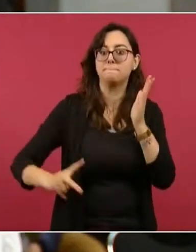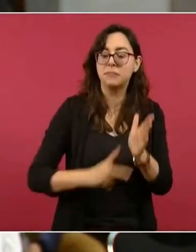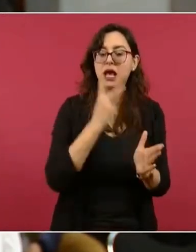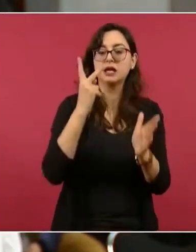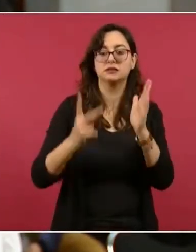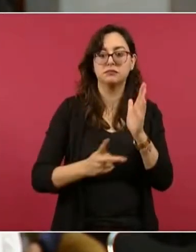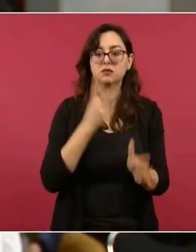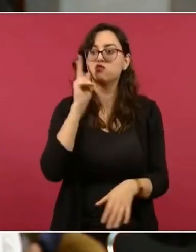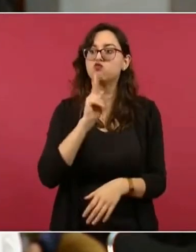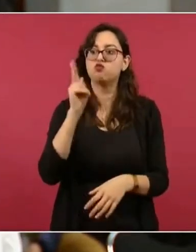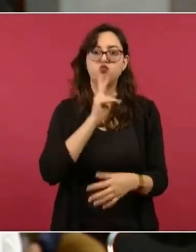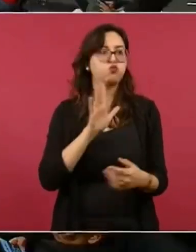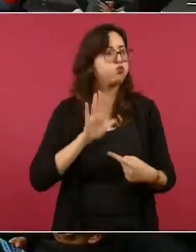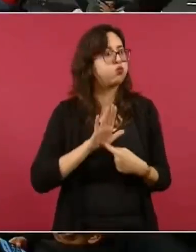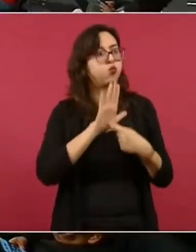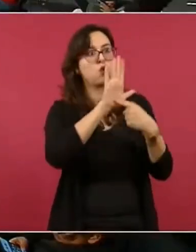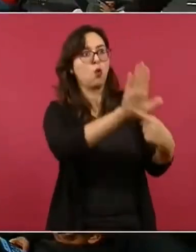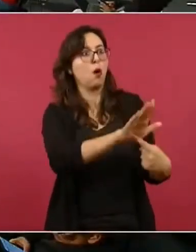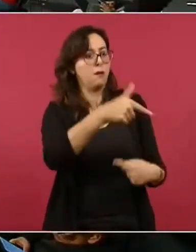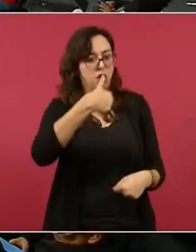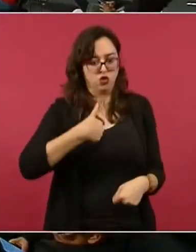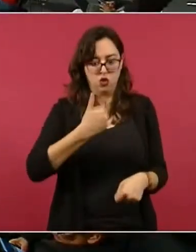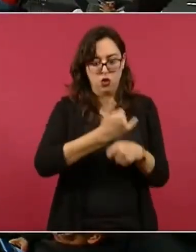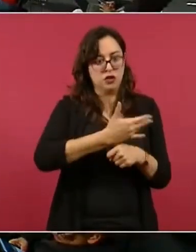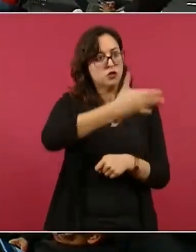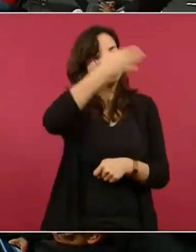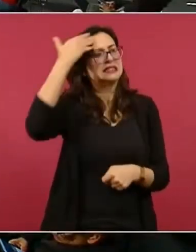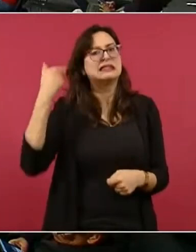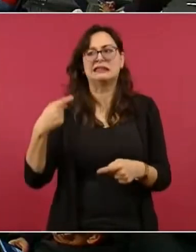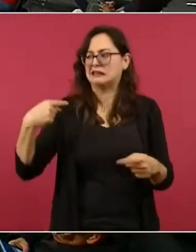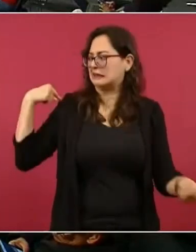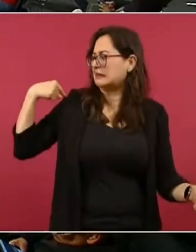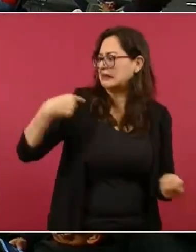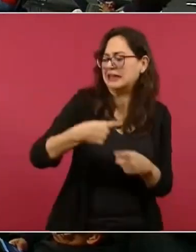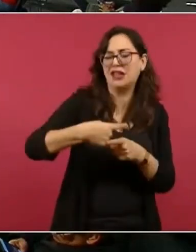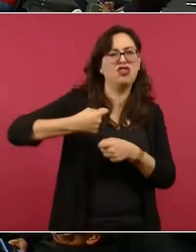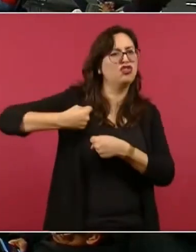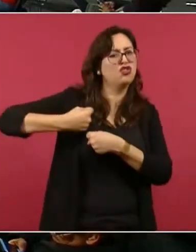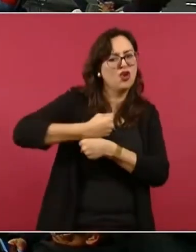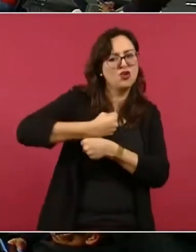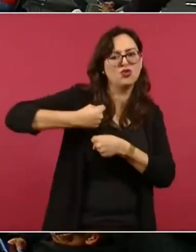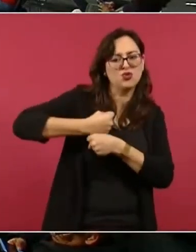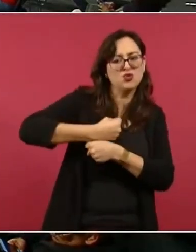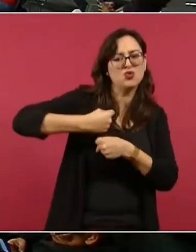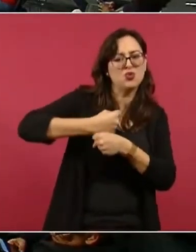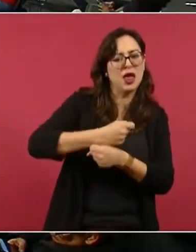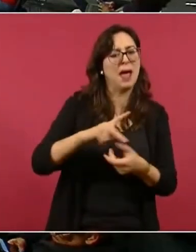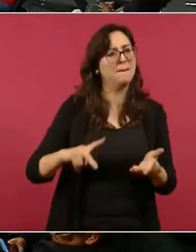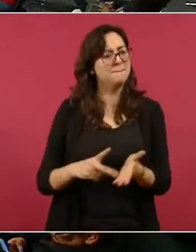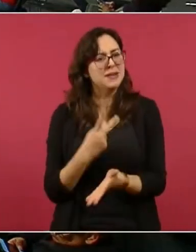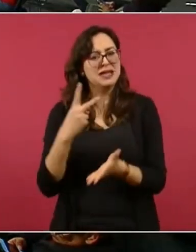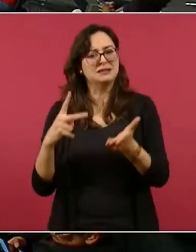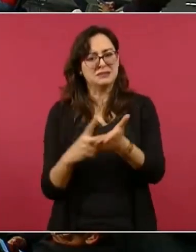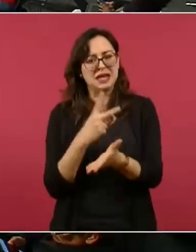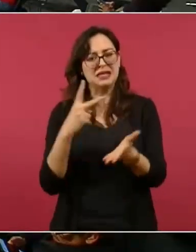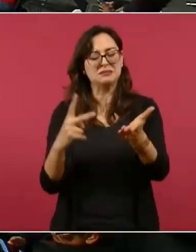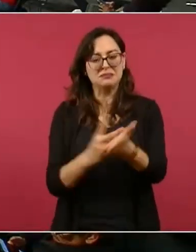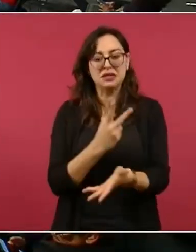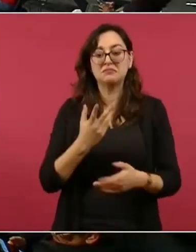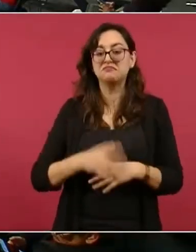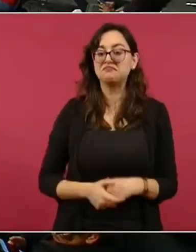demostrado su inocencia, además de que ha certificado la tortura y vejaciones recibidas por las autoridades en ese momento,